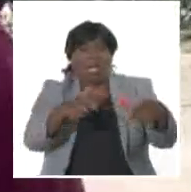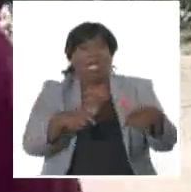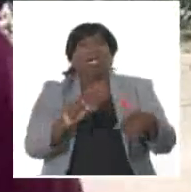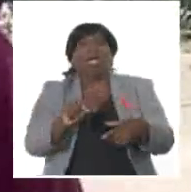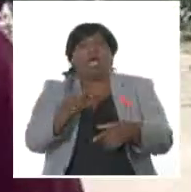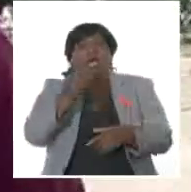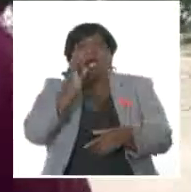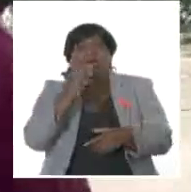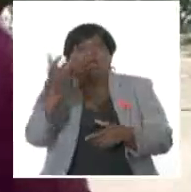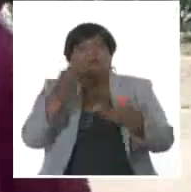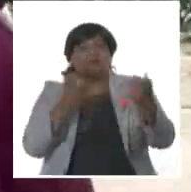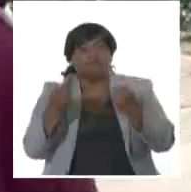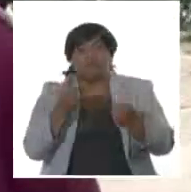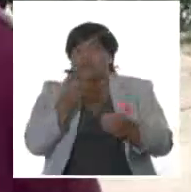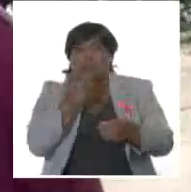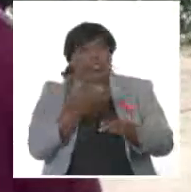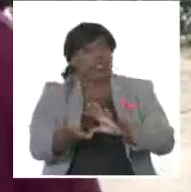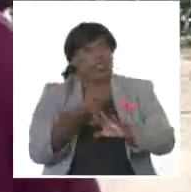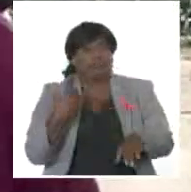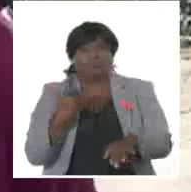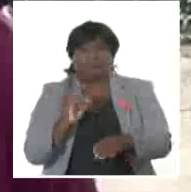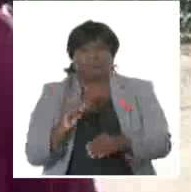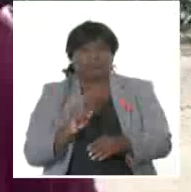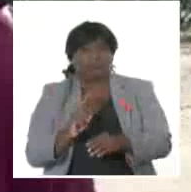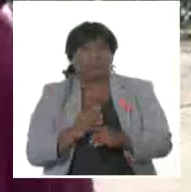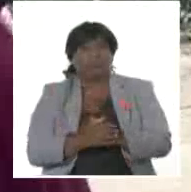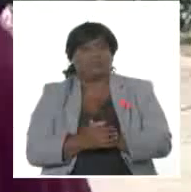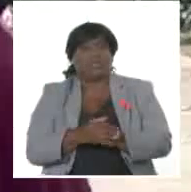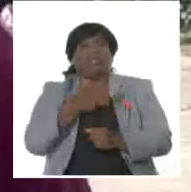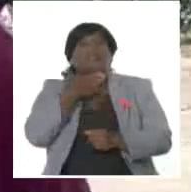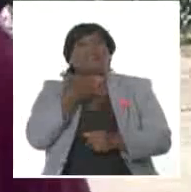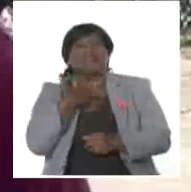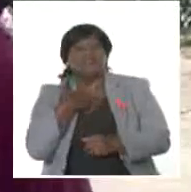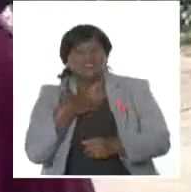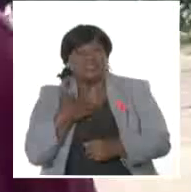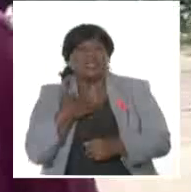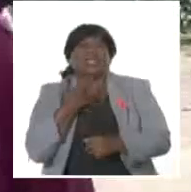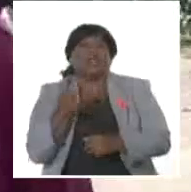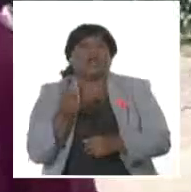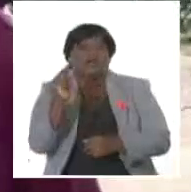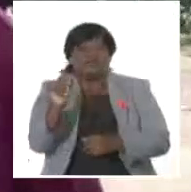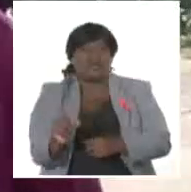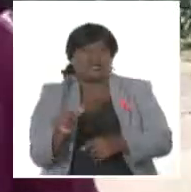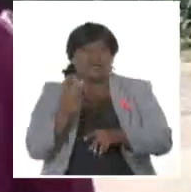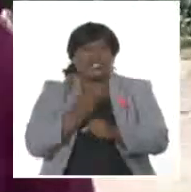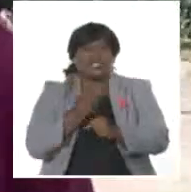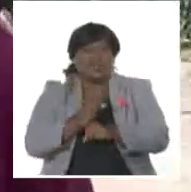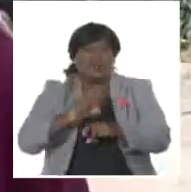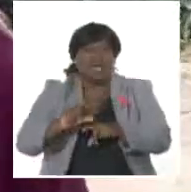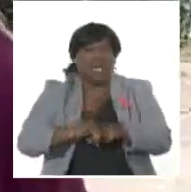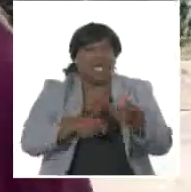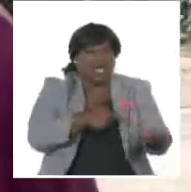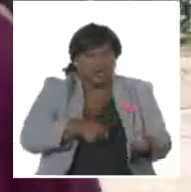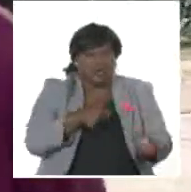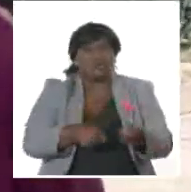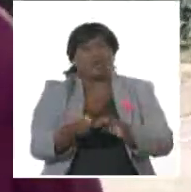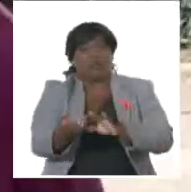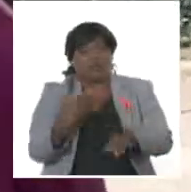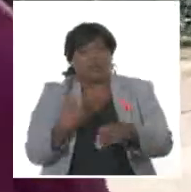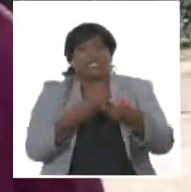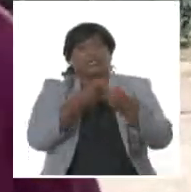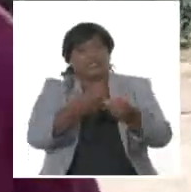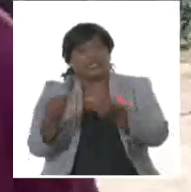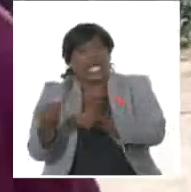no se han podido recuperar. Pero bueno, el deseo y la virtud de los productores está también encaminada a recuperar y se está entregando café.